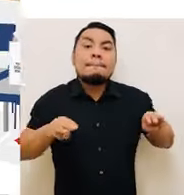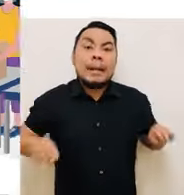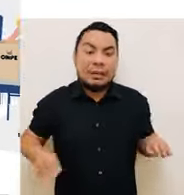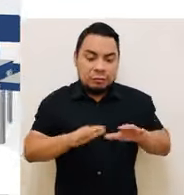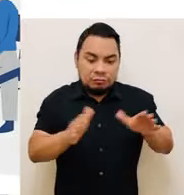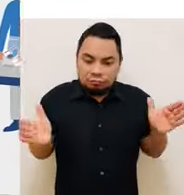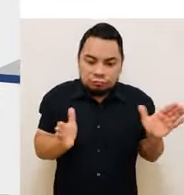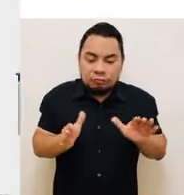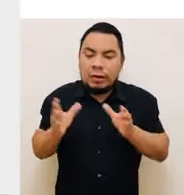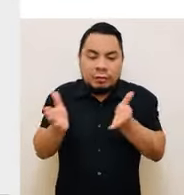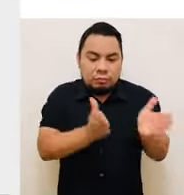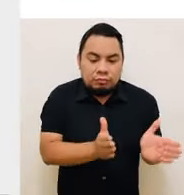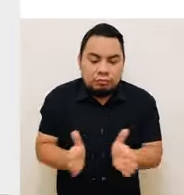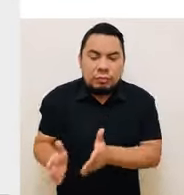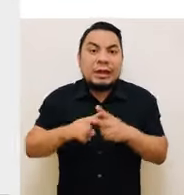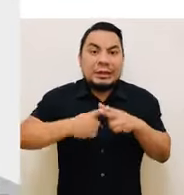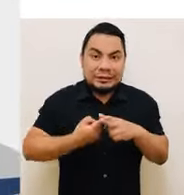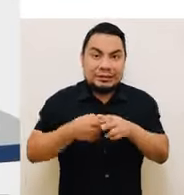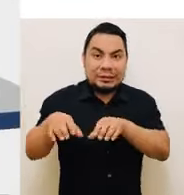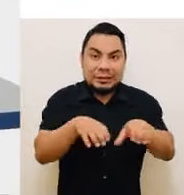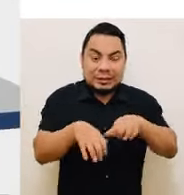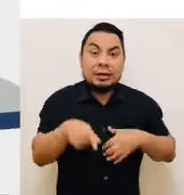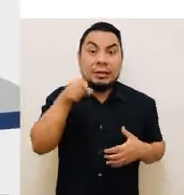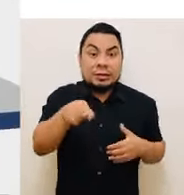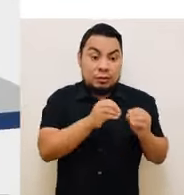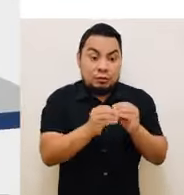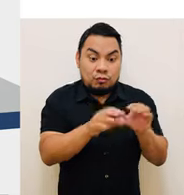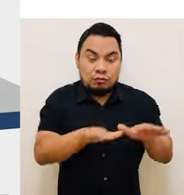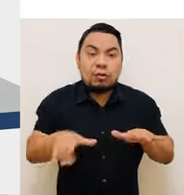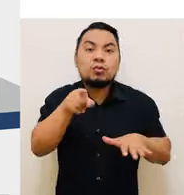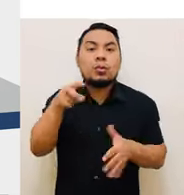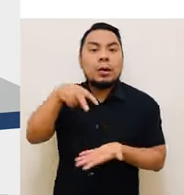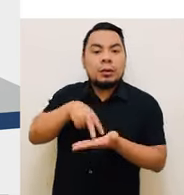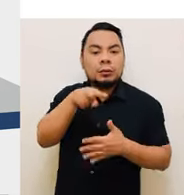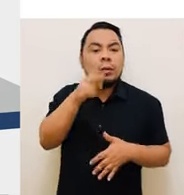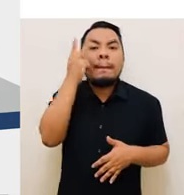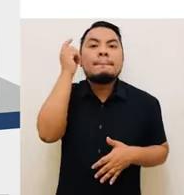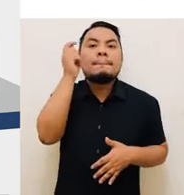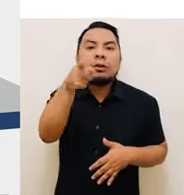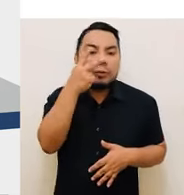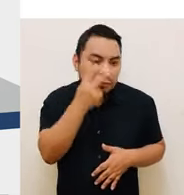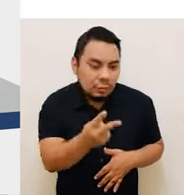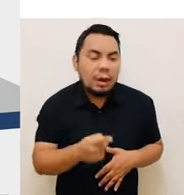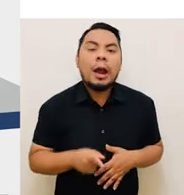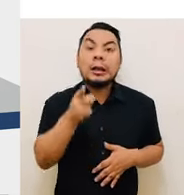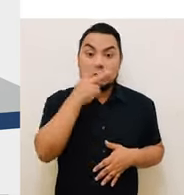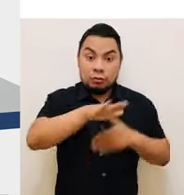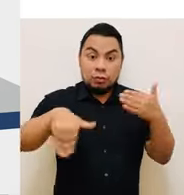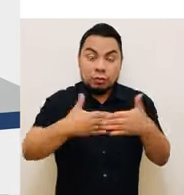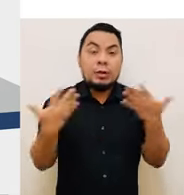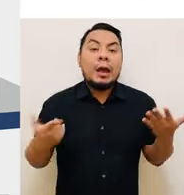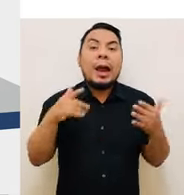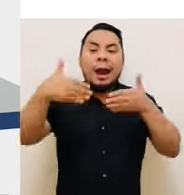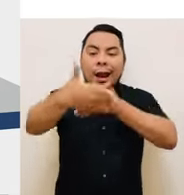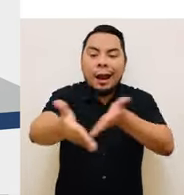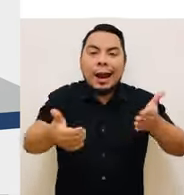inicie sus funciones. Durante la instalación, tienes derecho a lo siguiente. Primero, a verificar el acondicionamiento de la cámara